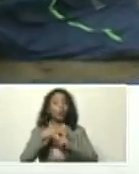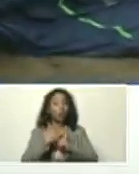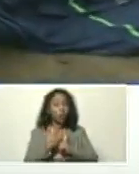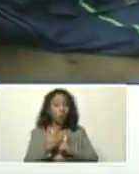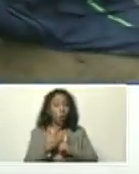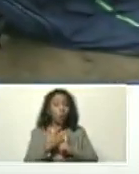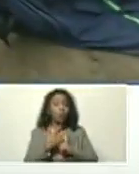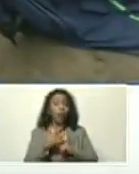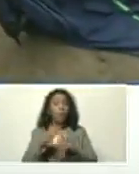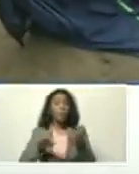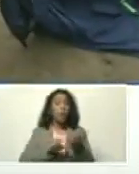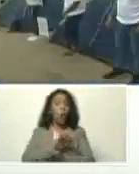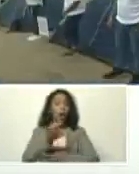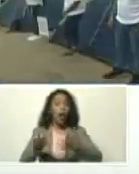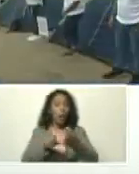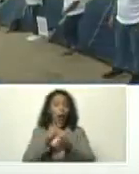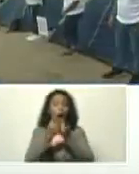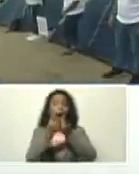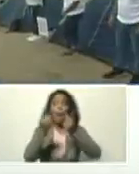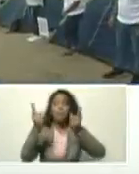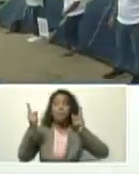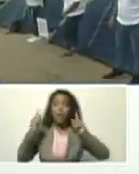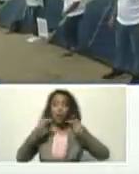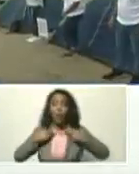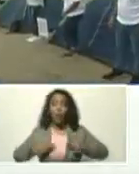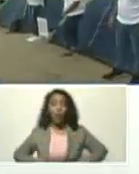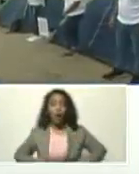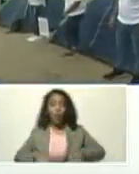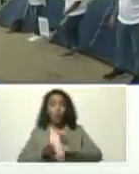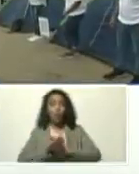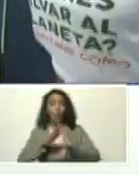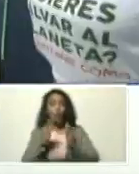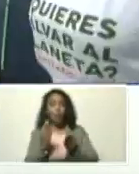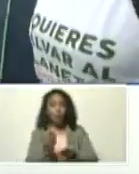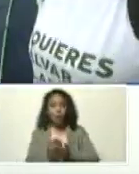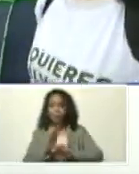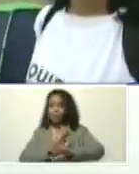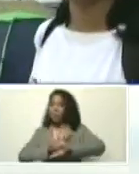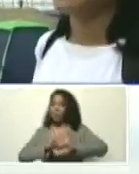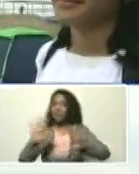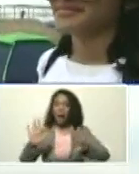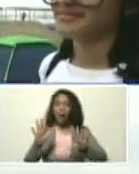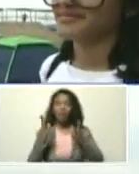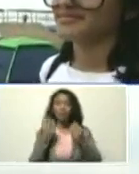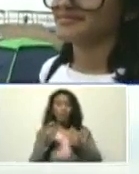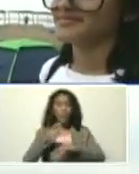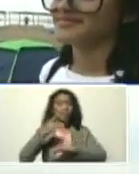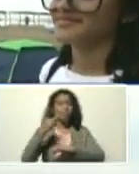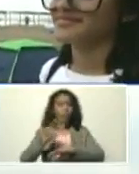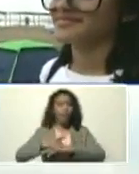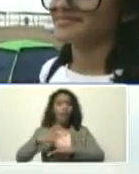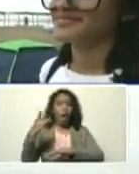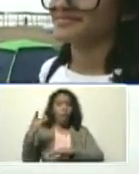crisis climática, de la humanidad, y del planeta tierra, ya, es muy grave,